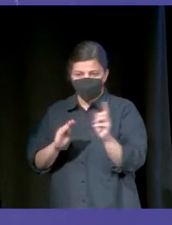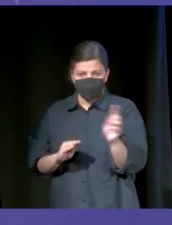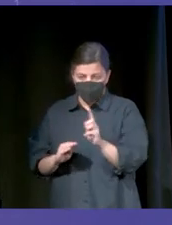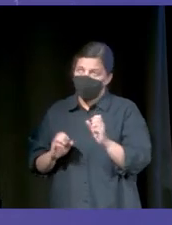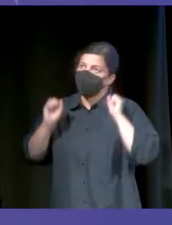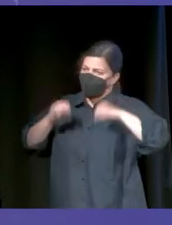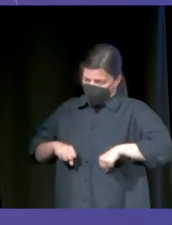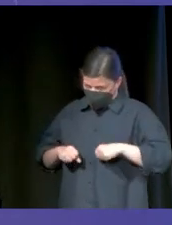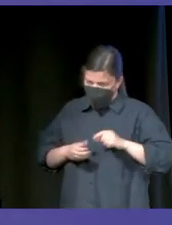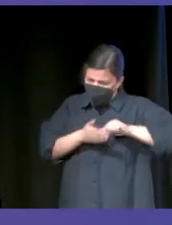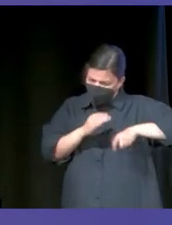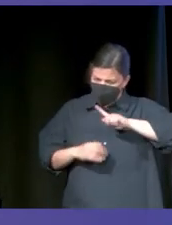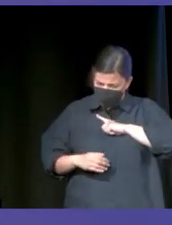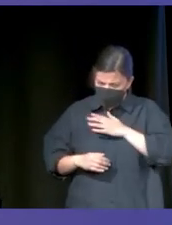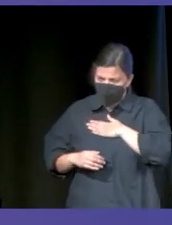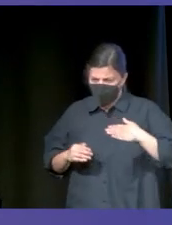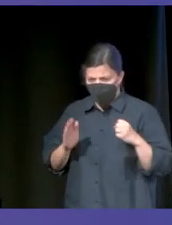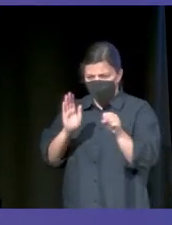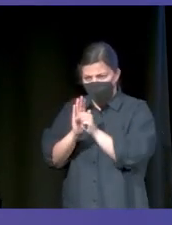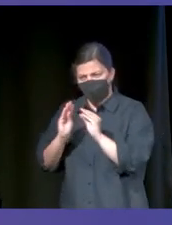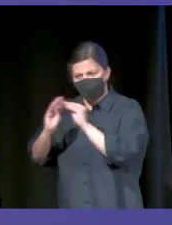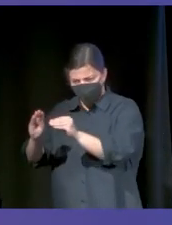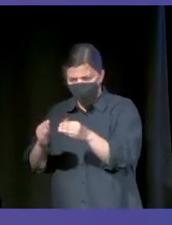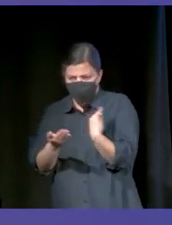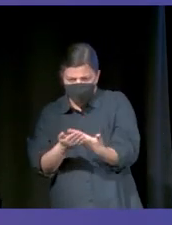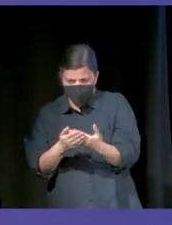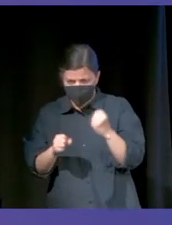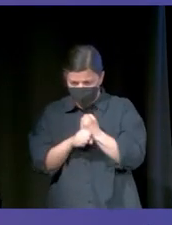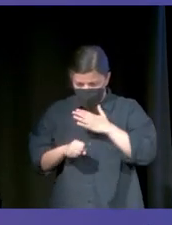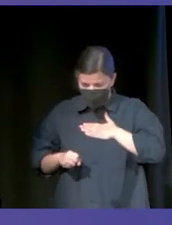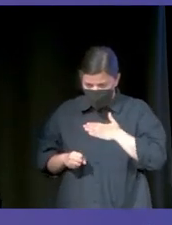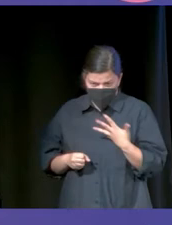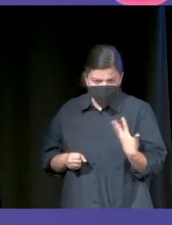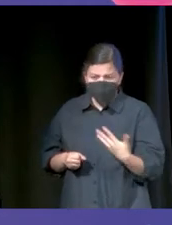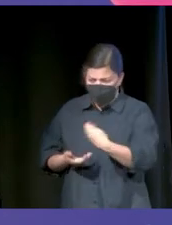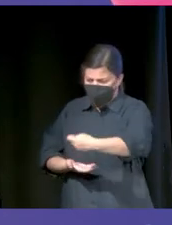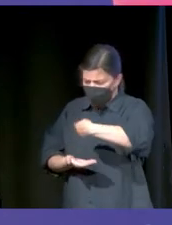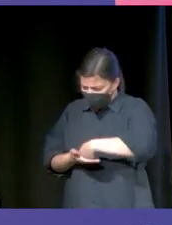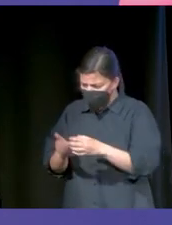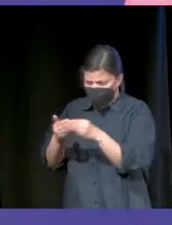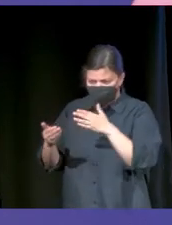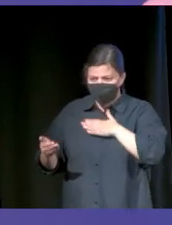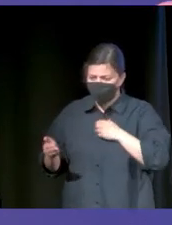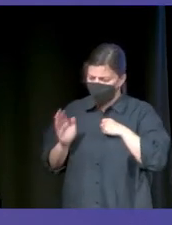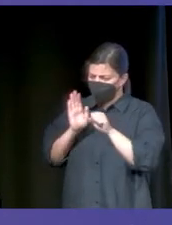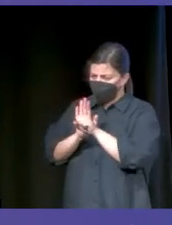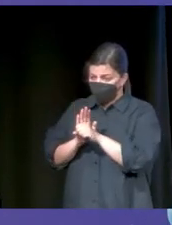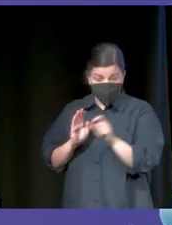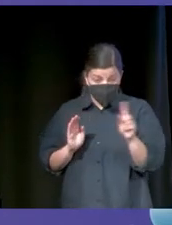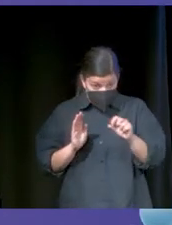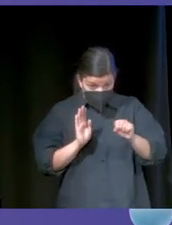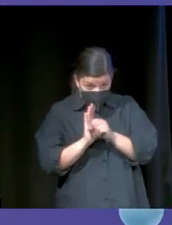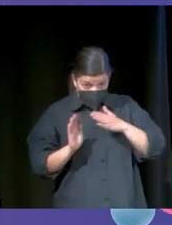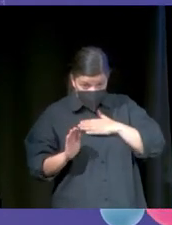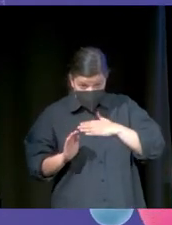contratan, quieren que ponga el suyo para darse crédito sobre mi trabajo. Y no pasa nada, me estás pagando, eres mi cliente, pongo tu logo. dicen, no, no, mi logo no,